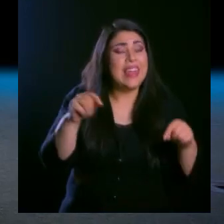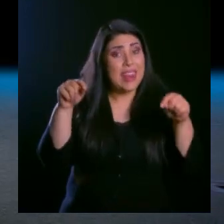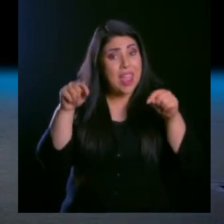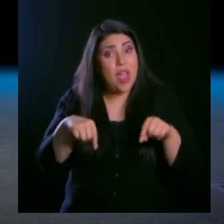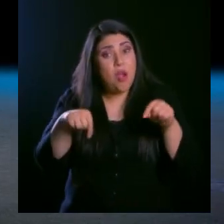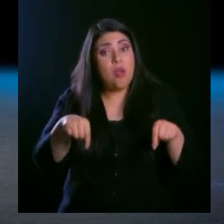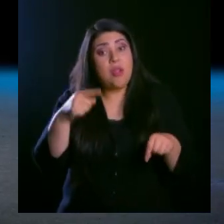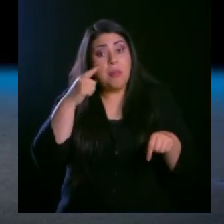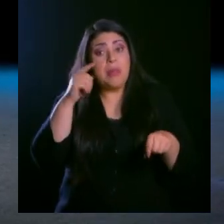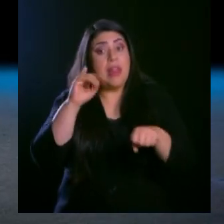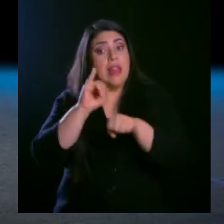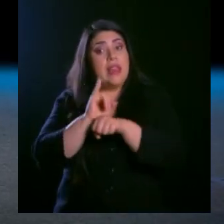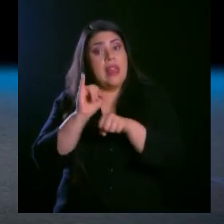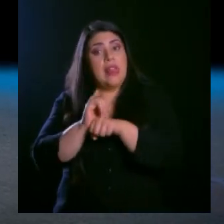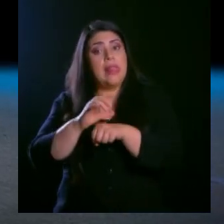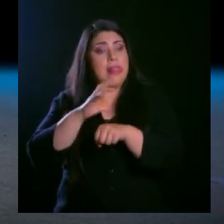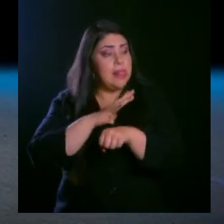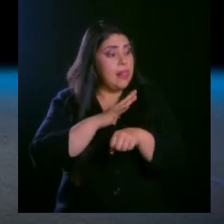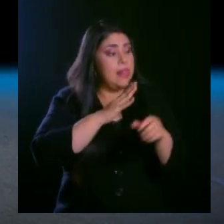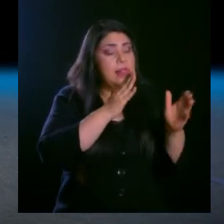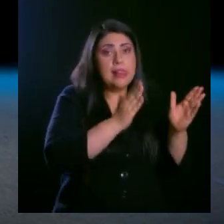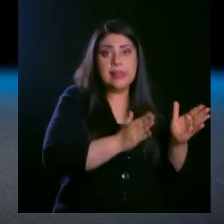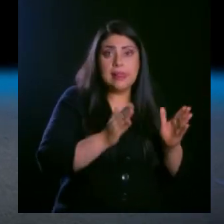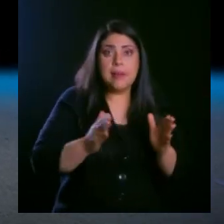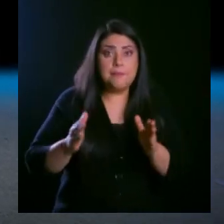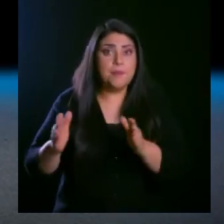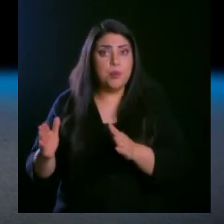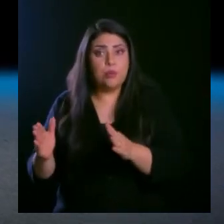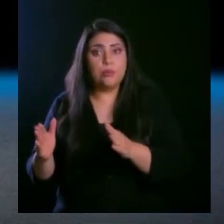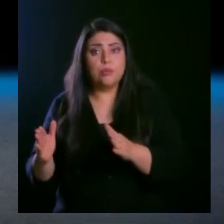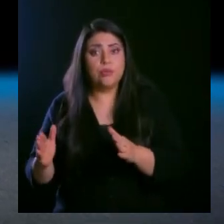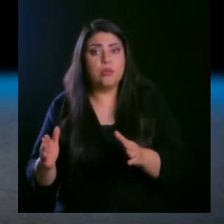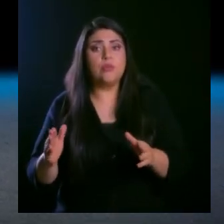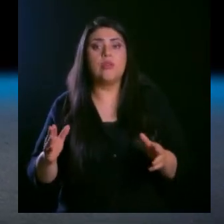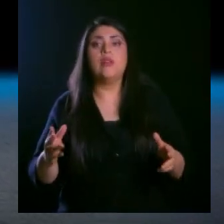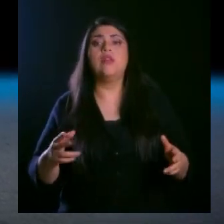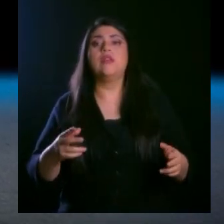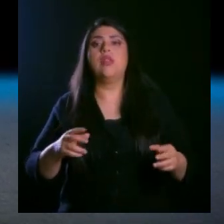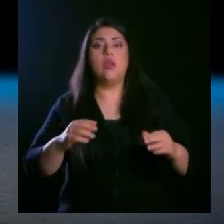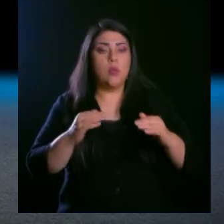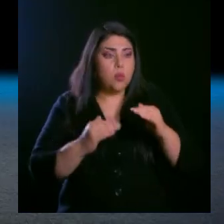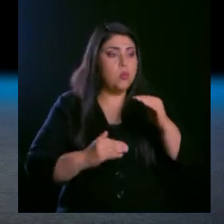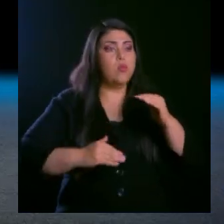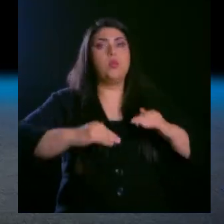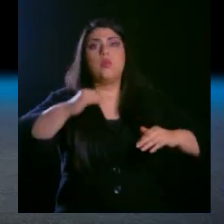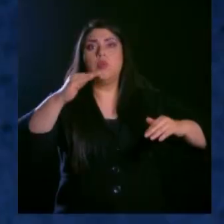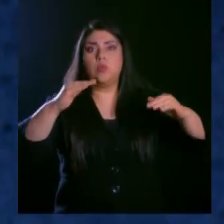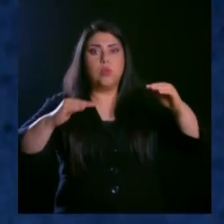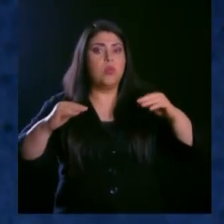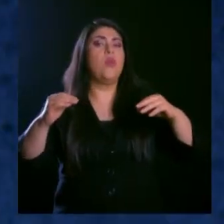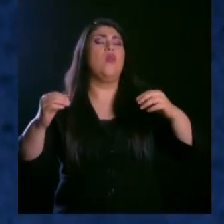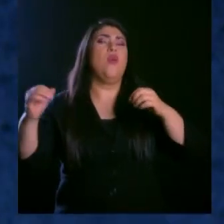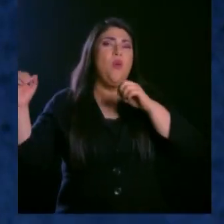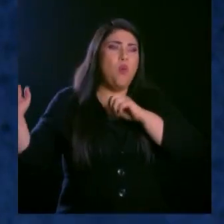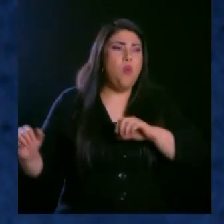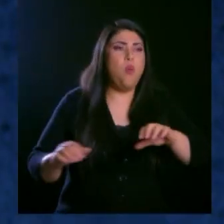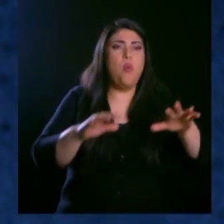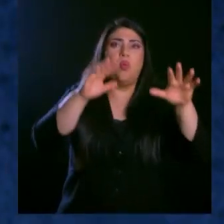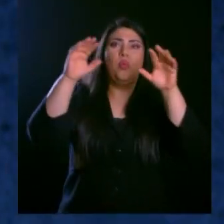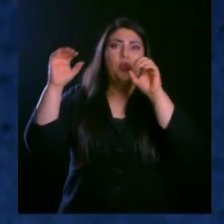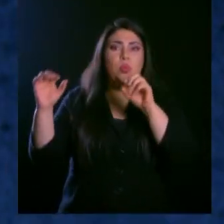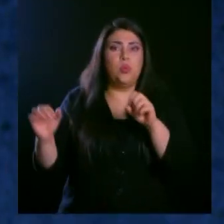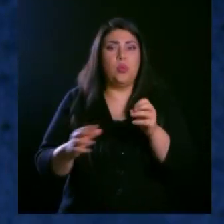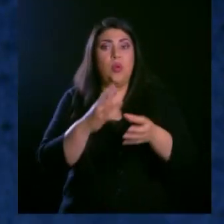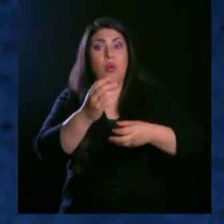lleva tiempos y tiempos de vivir, de resurgir, de tener avivamientos, olas, que muchas